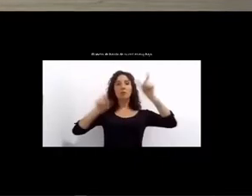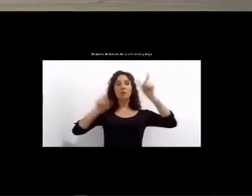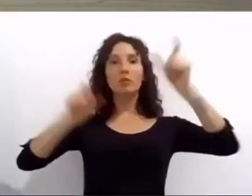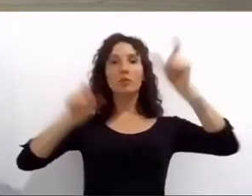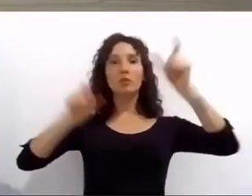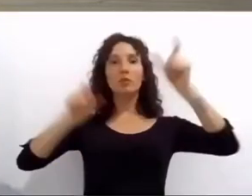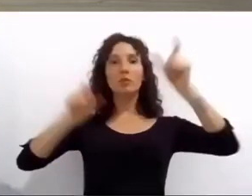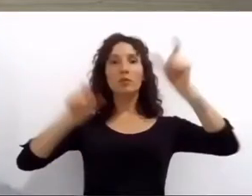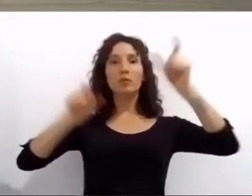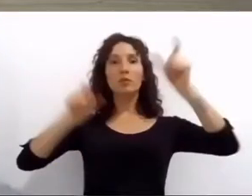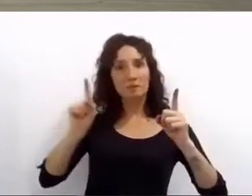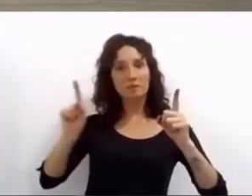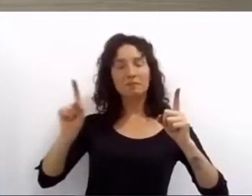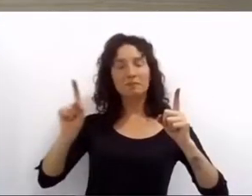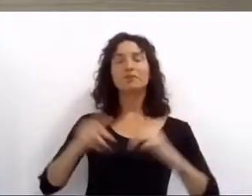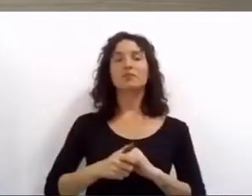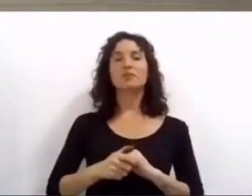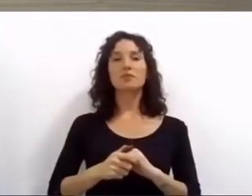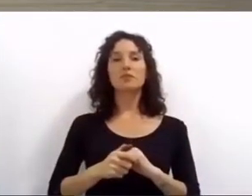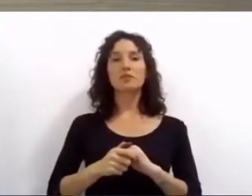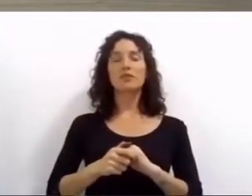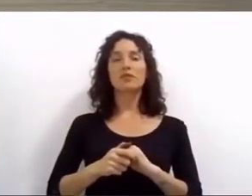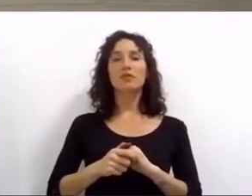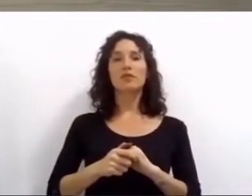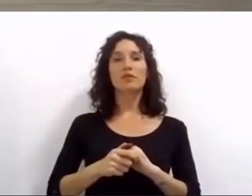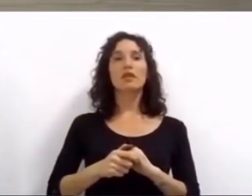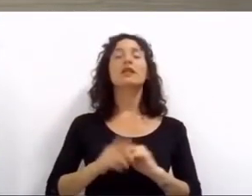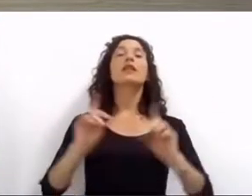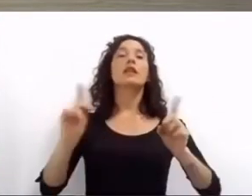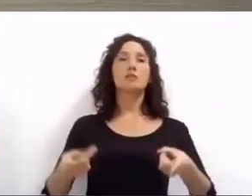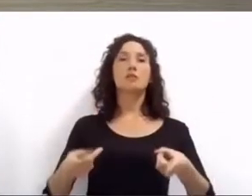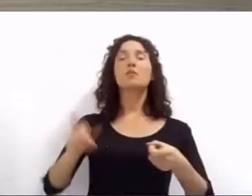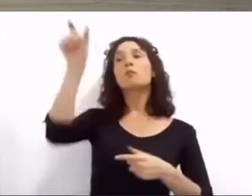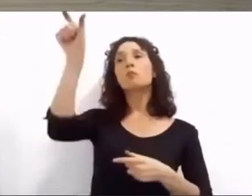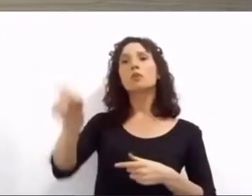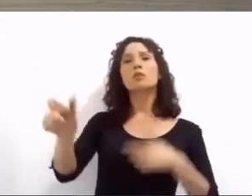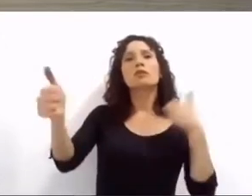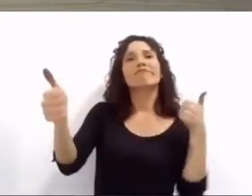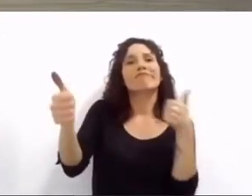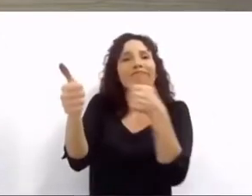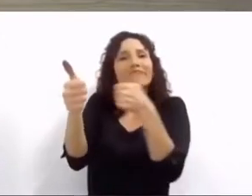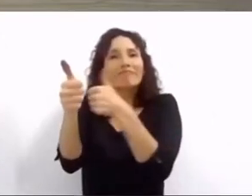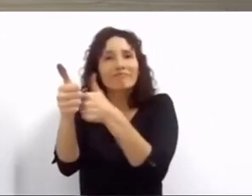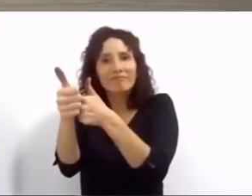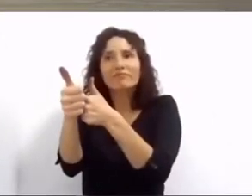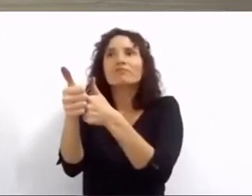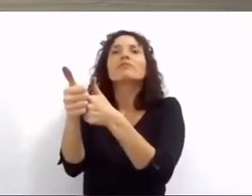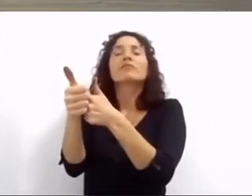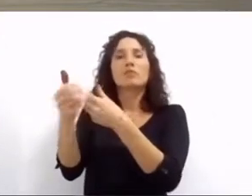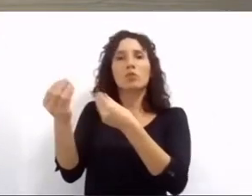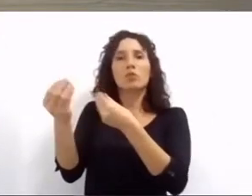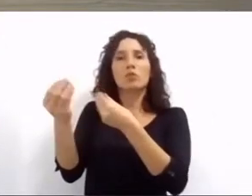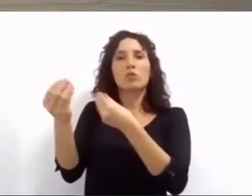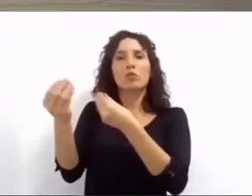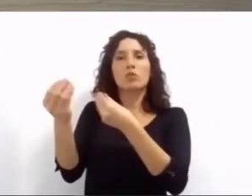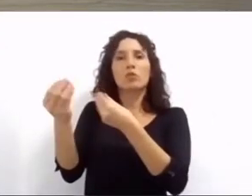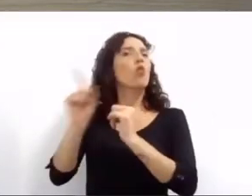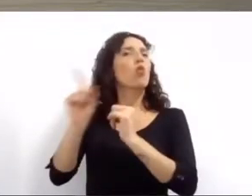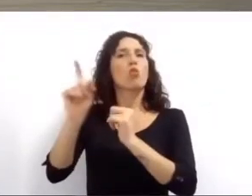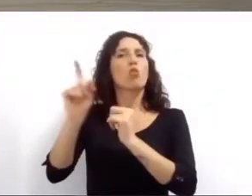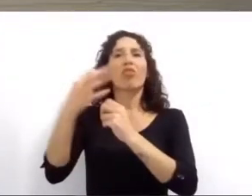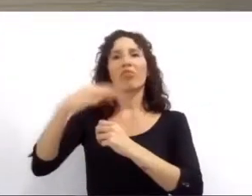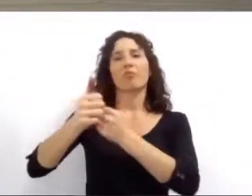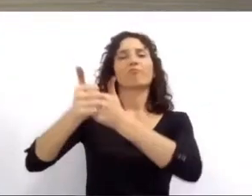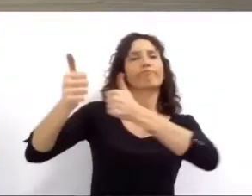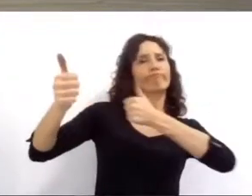61 de ellas y desarrollando operativos de acompañamiento y cuidado para evitar nuevas aglomeraciones. Aunque la